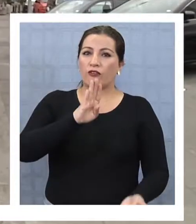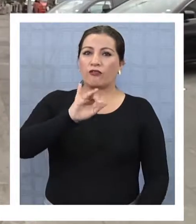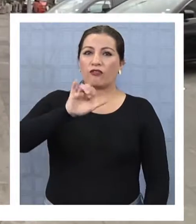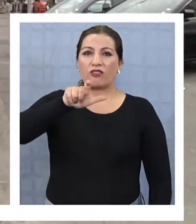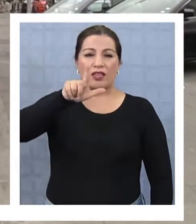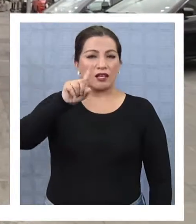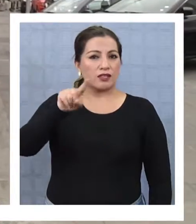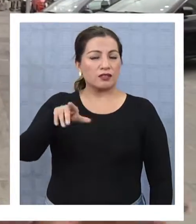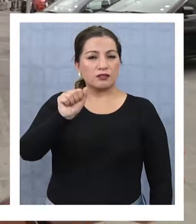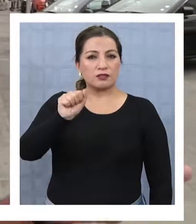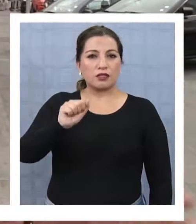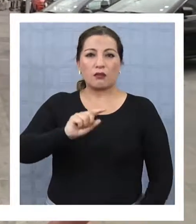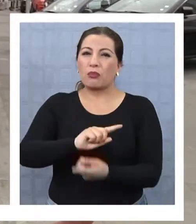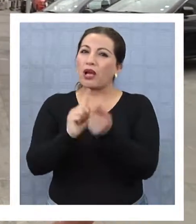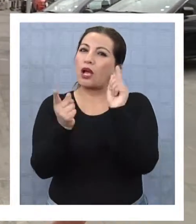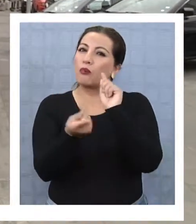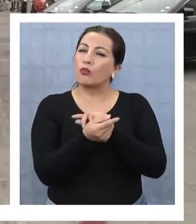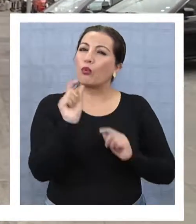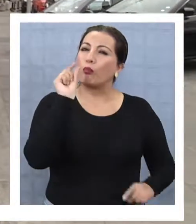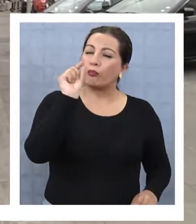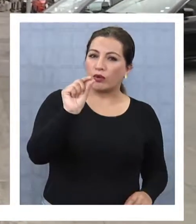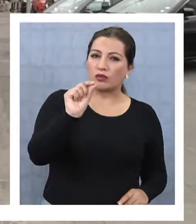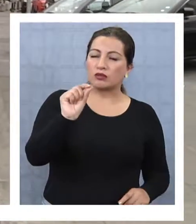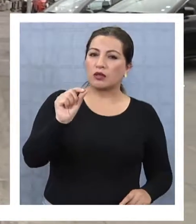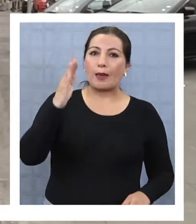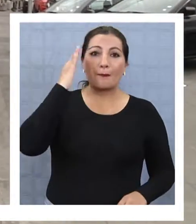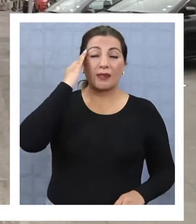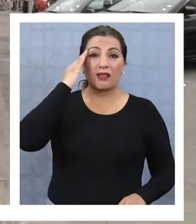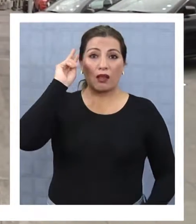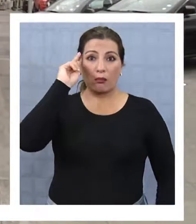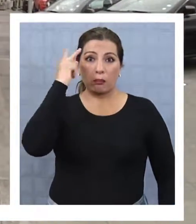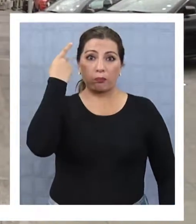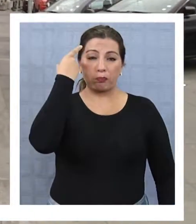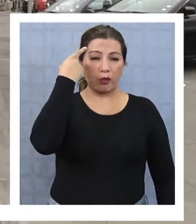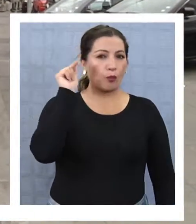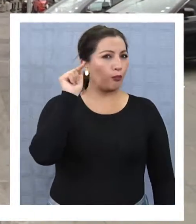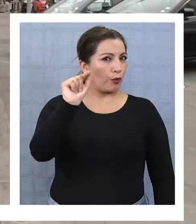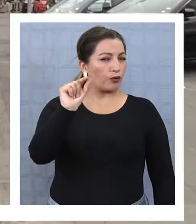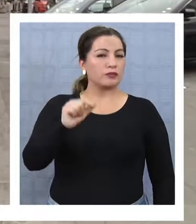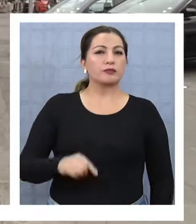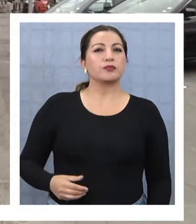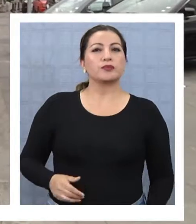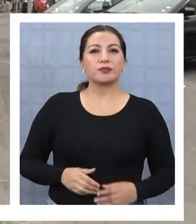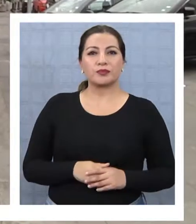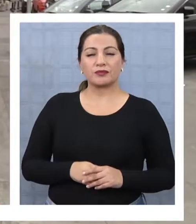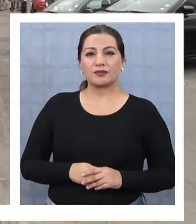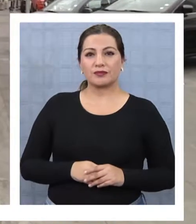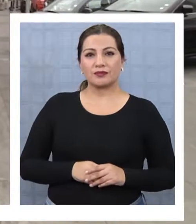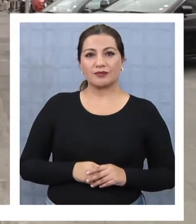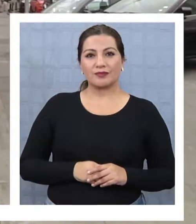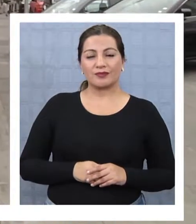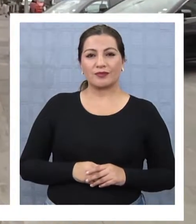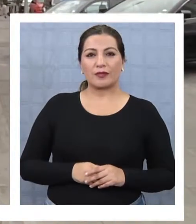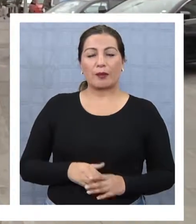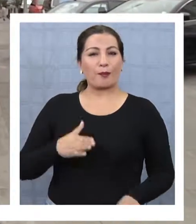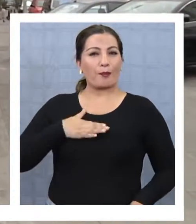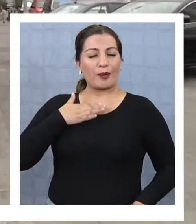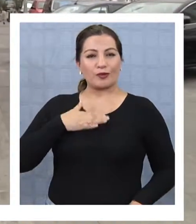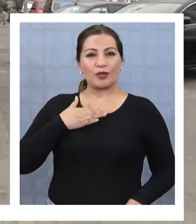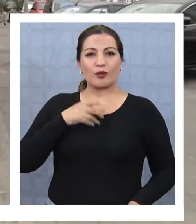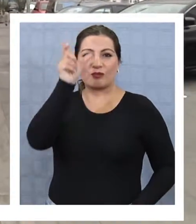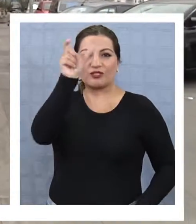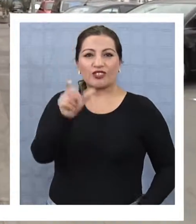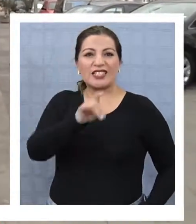Bielsa, que les cambió un poco. De cierto modo, la mentalidad del jugador chileno, pero me gustaría